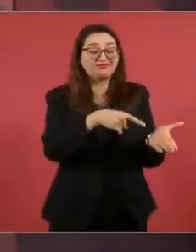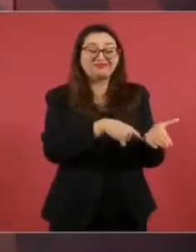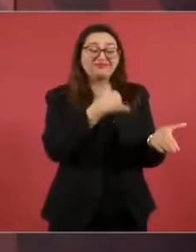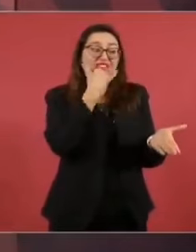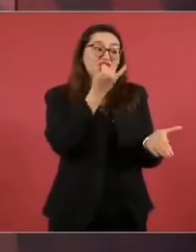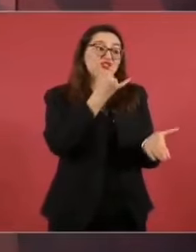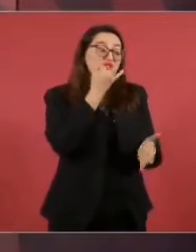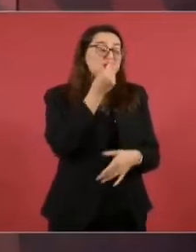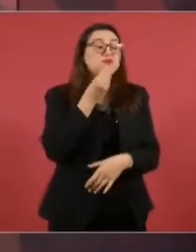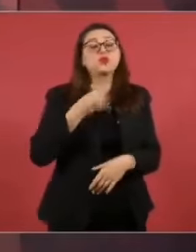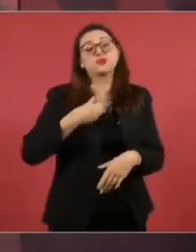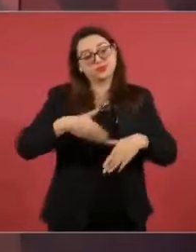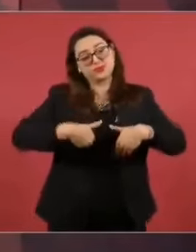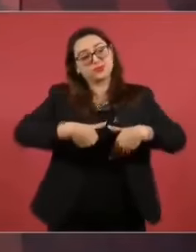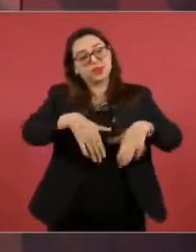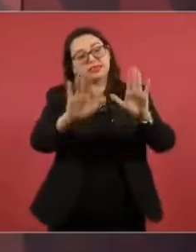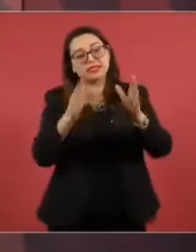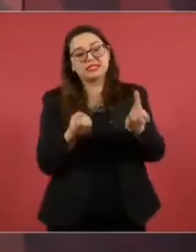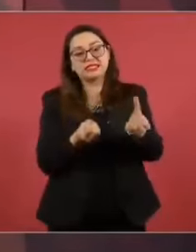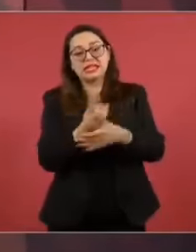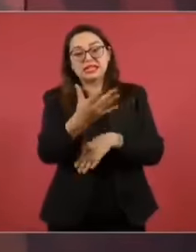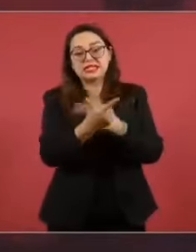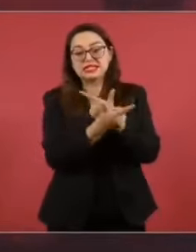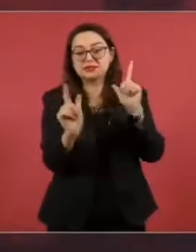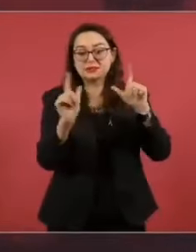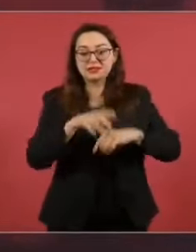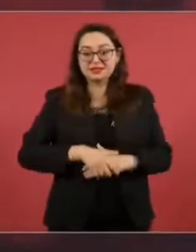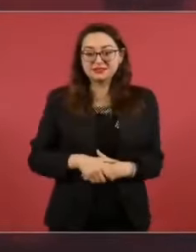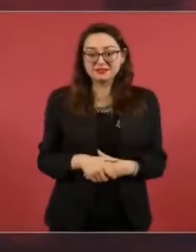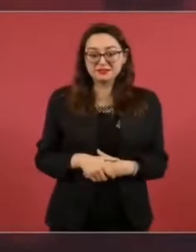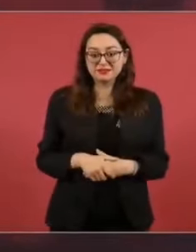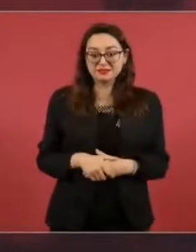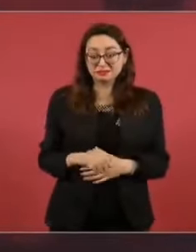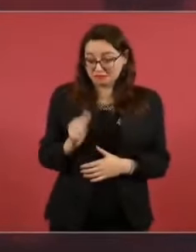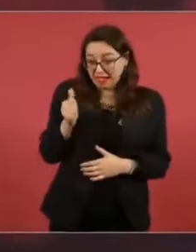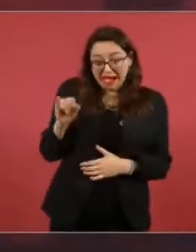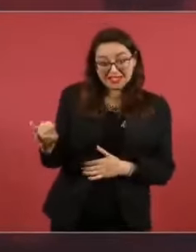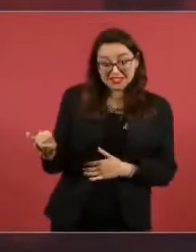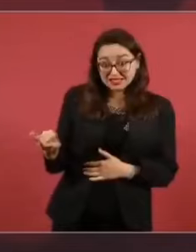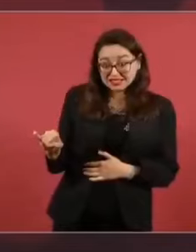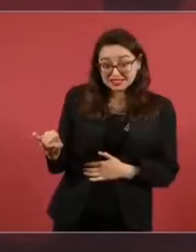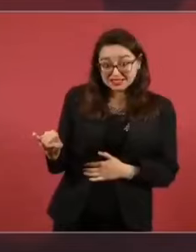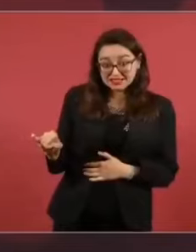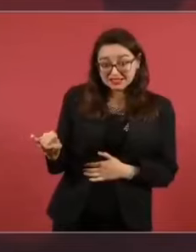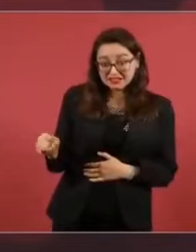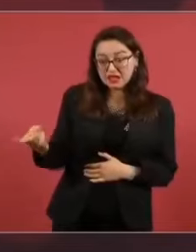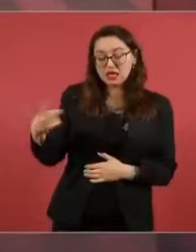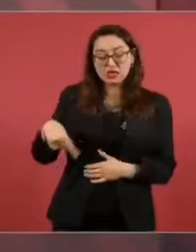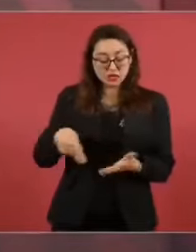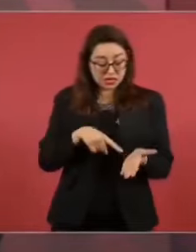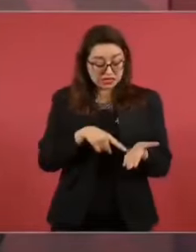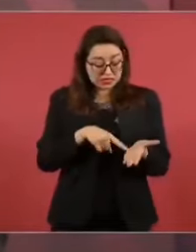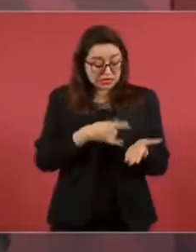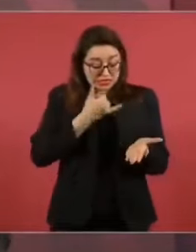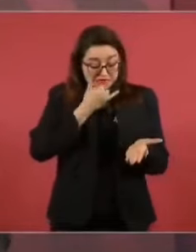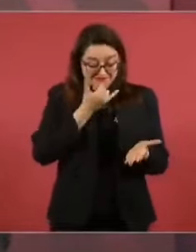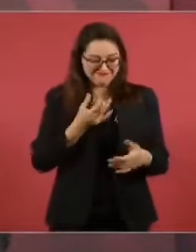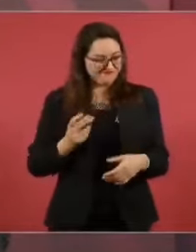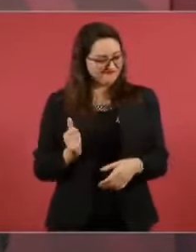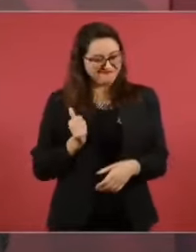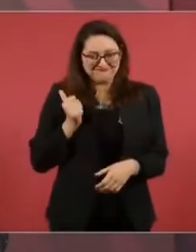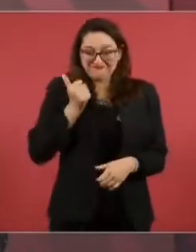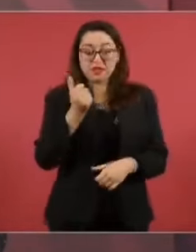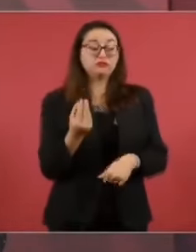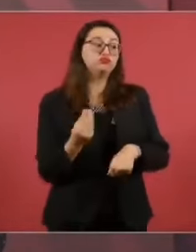porque usan como excusa, todo ese tipo de